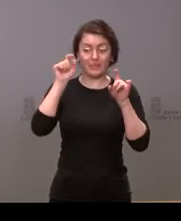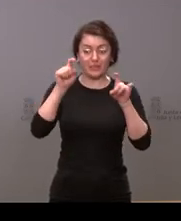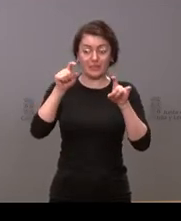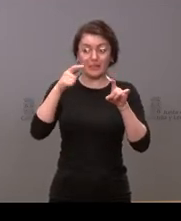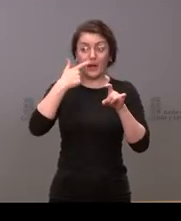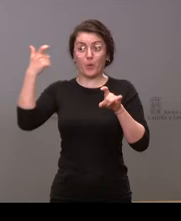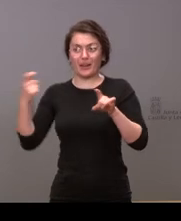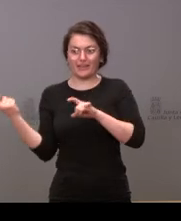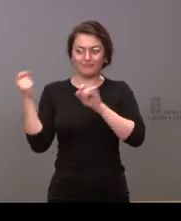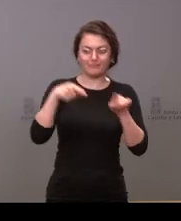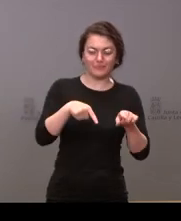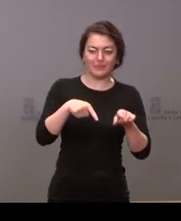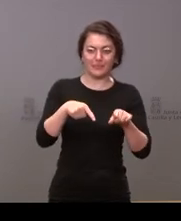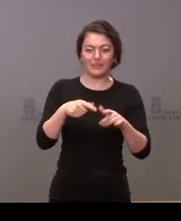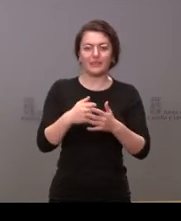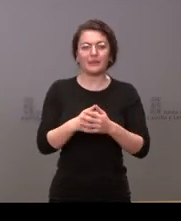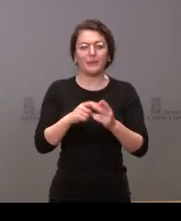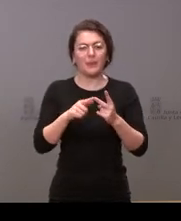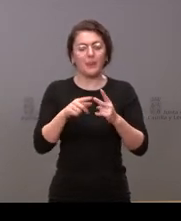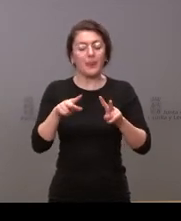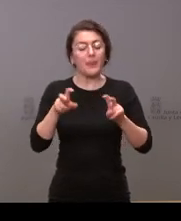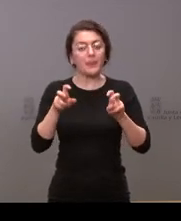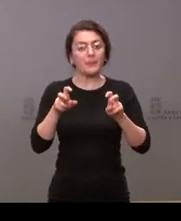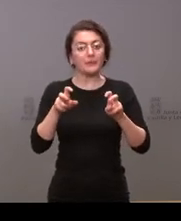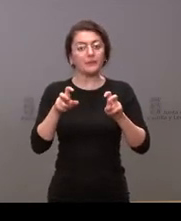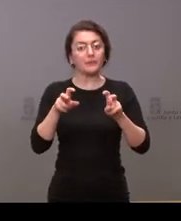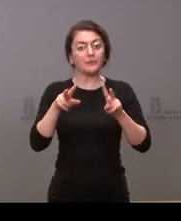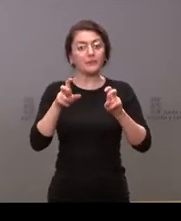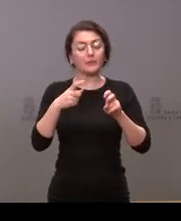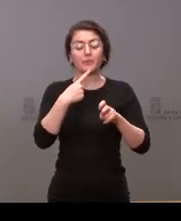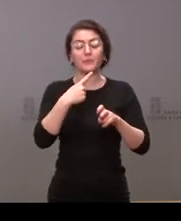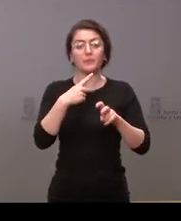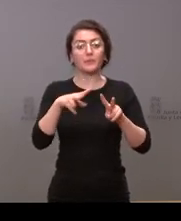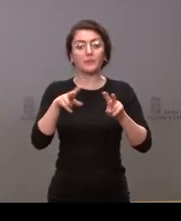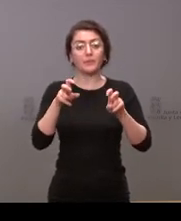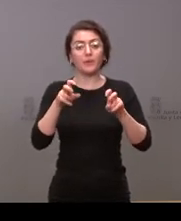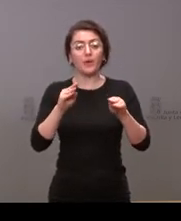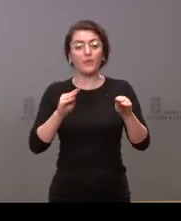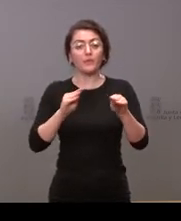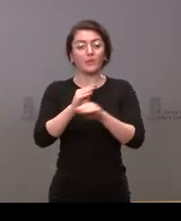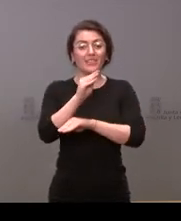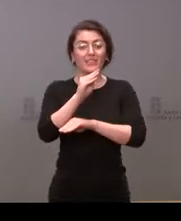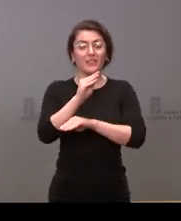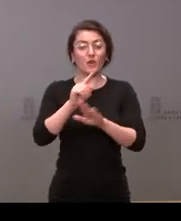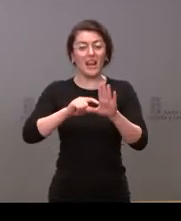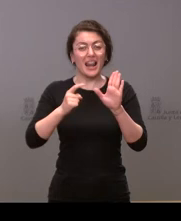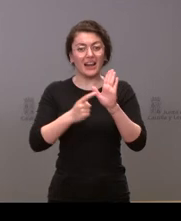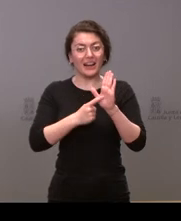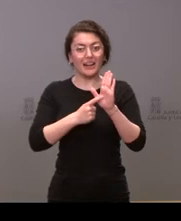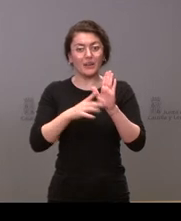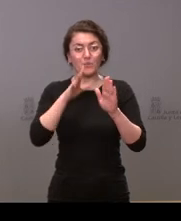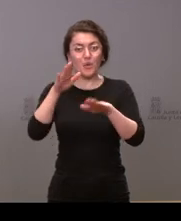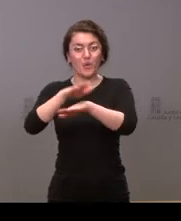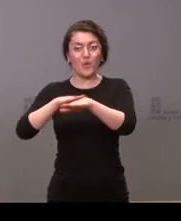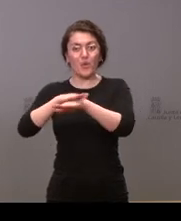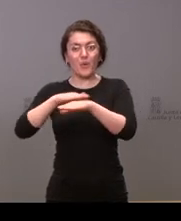ya que también aunque no era la pregunta del compañero ha hablado de la modificación legal por parte del gobierno central del tratamiento